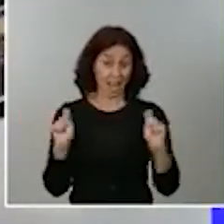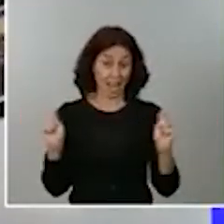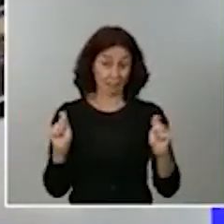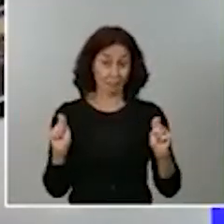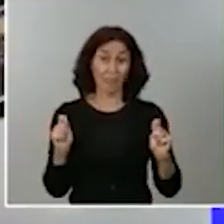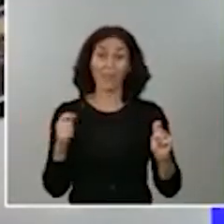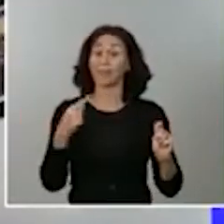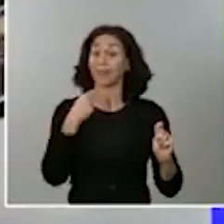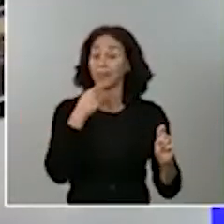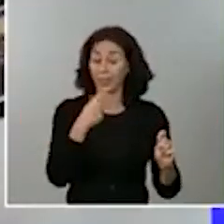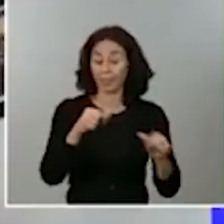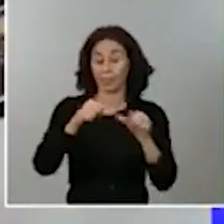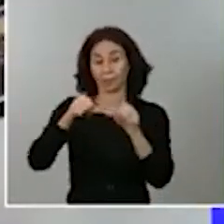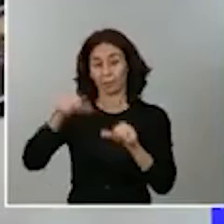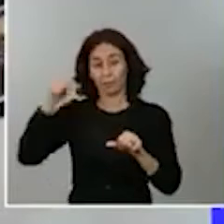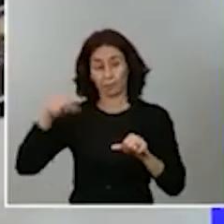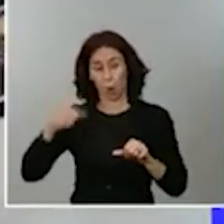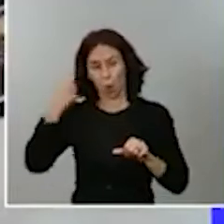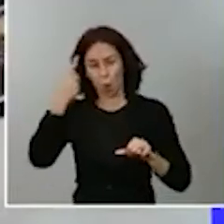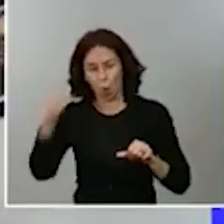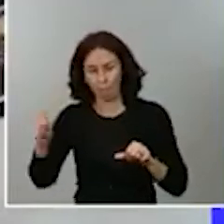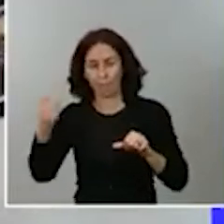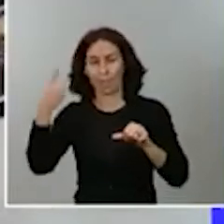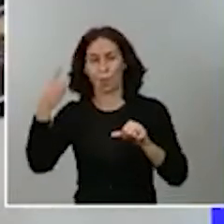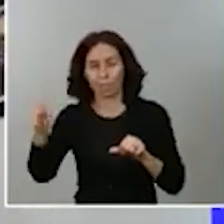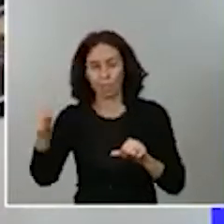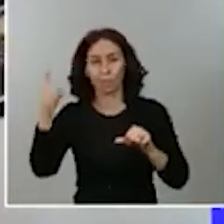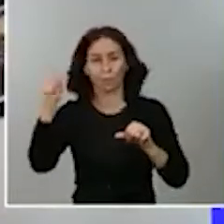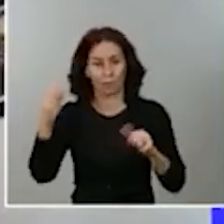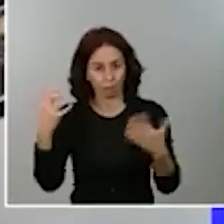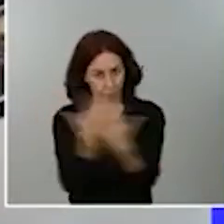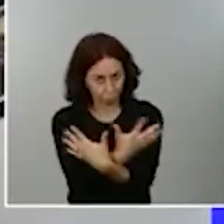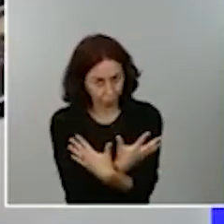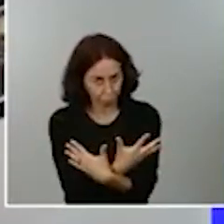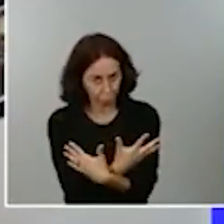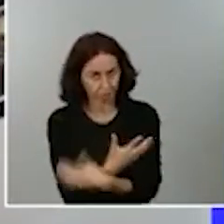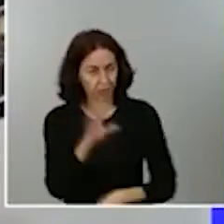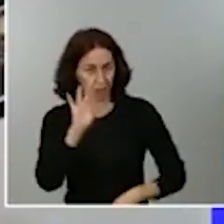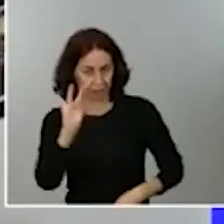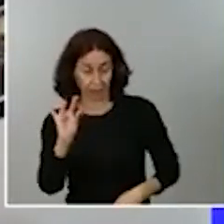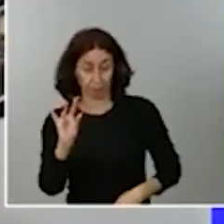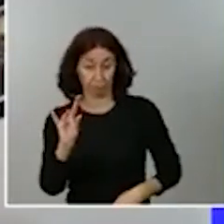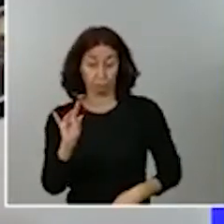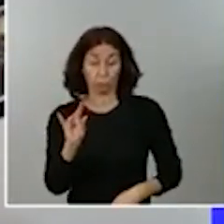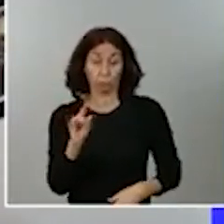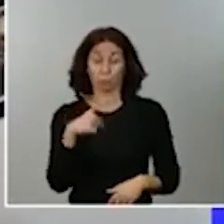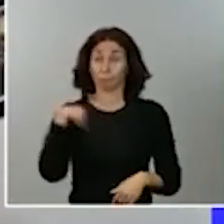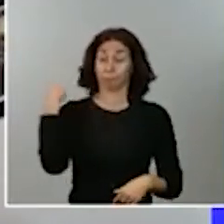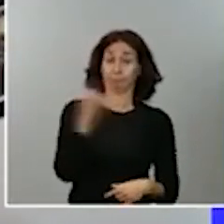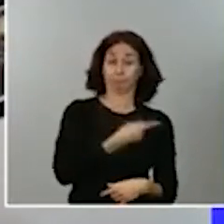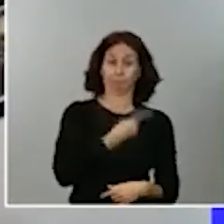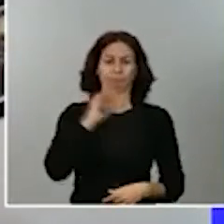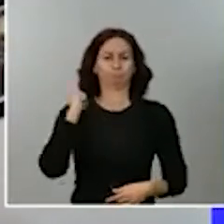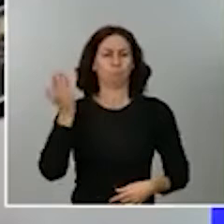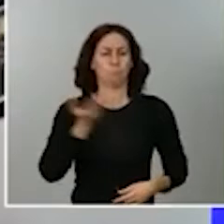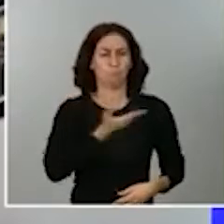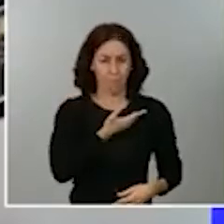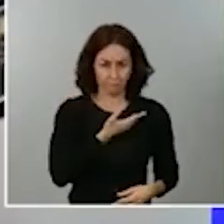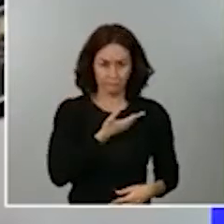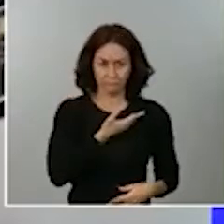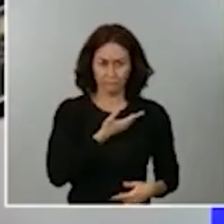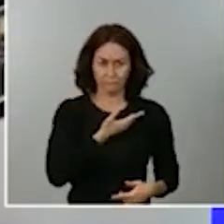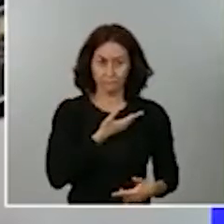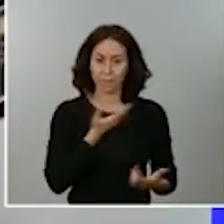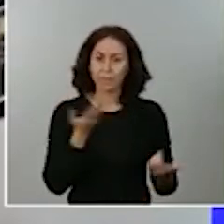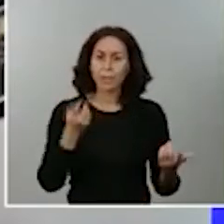tomar como el estado de alarma. Un detalle para los madrileños sobre todo y para todos los afectados, se pueden mover libremente los madrileños